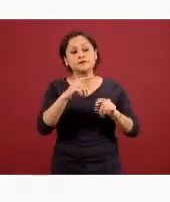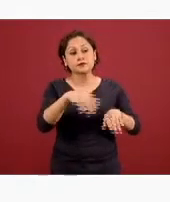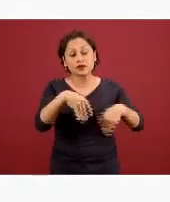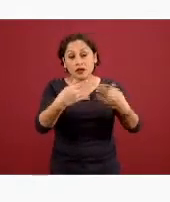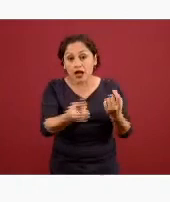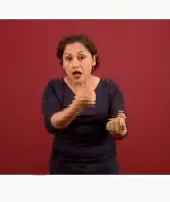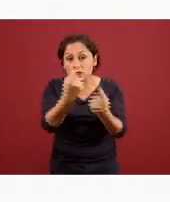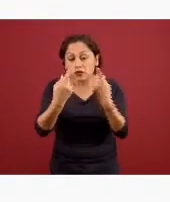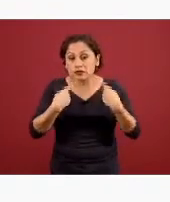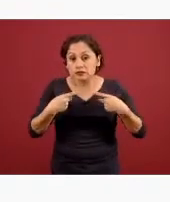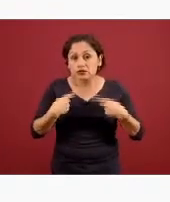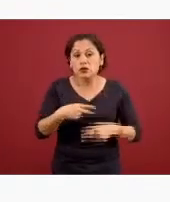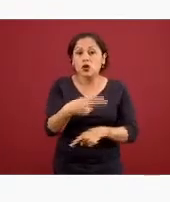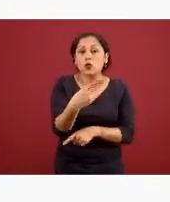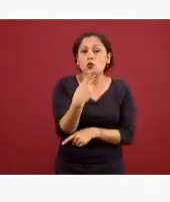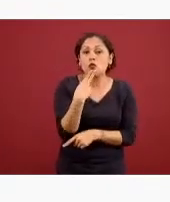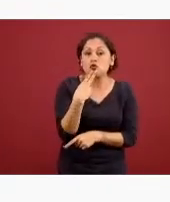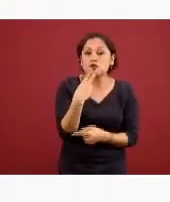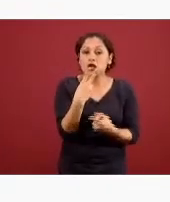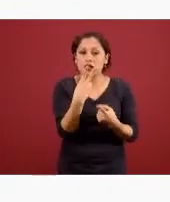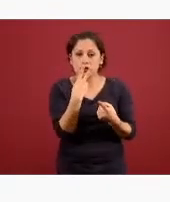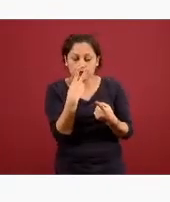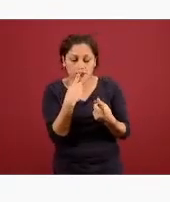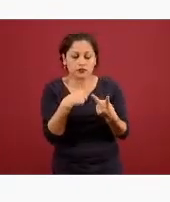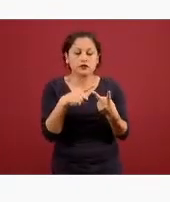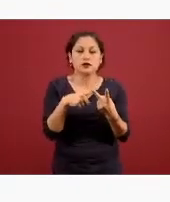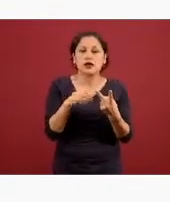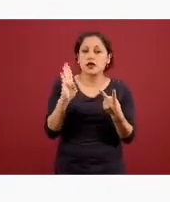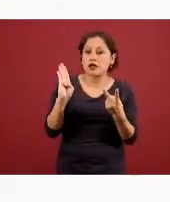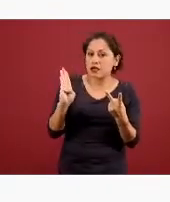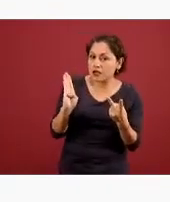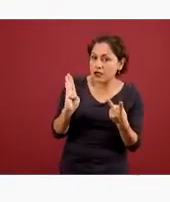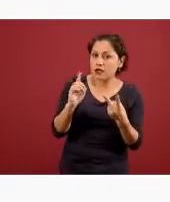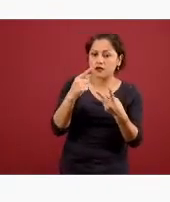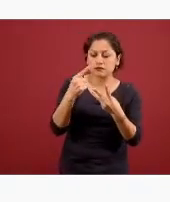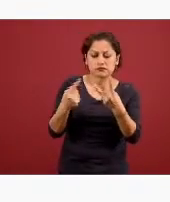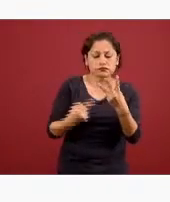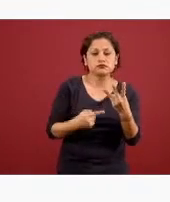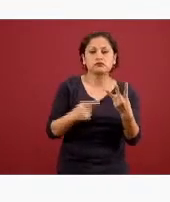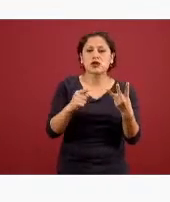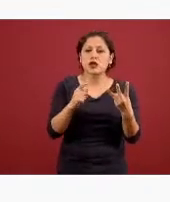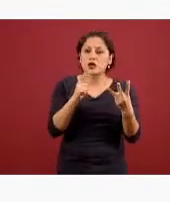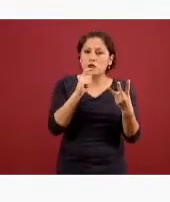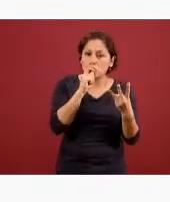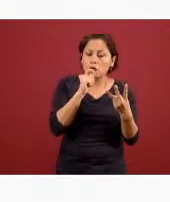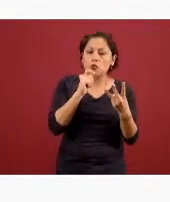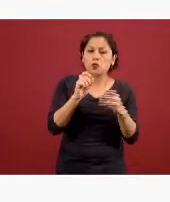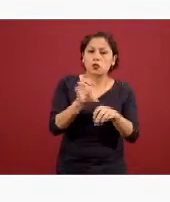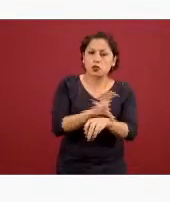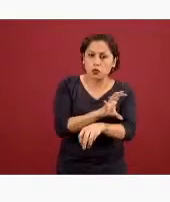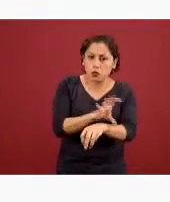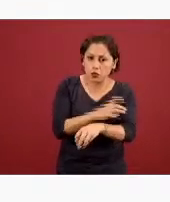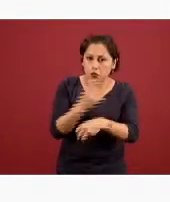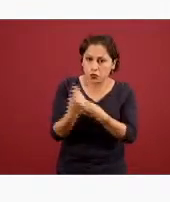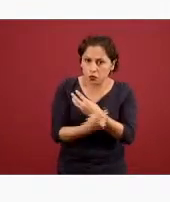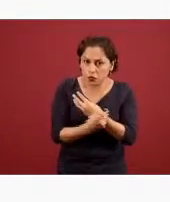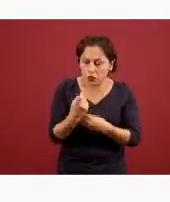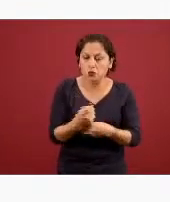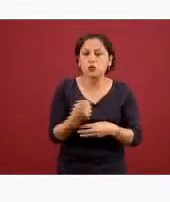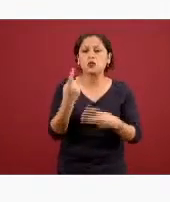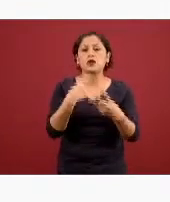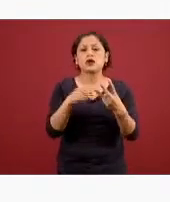de cannabis de otras substancias que se fuman de los vaporizadores es muy importante que en este momento